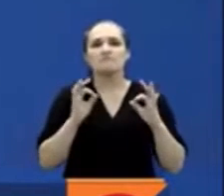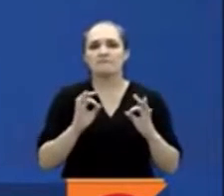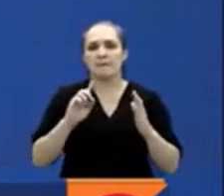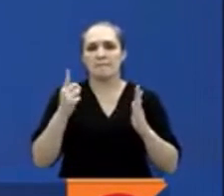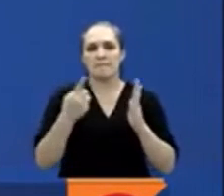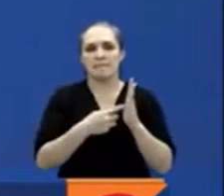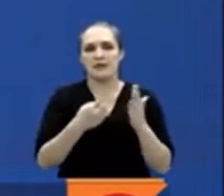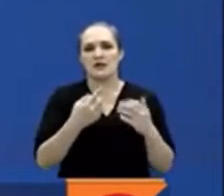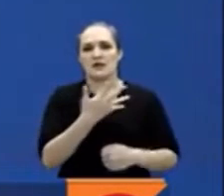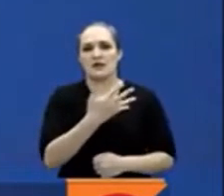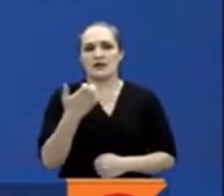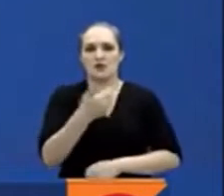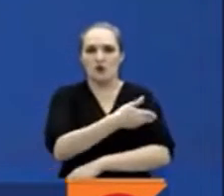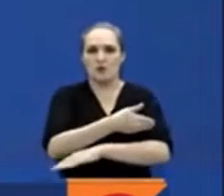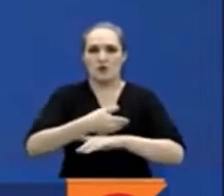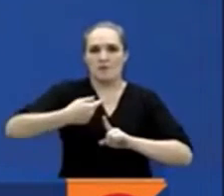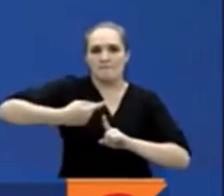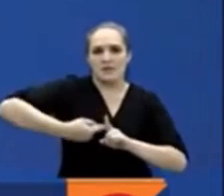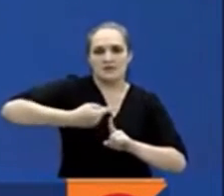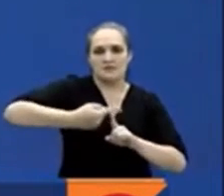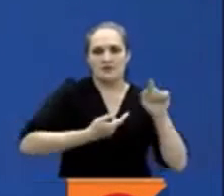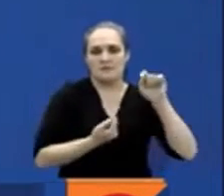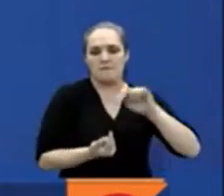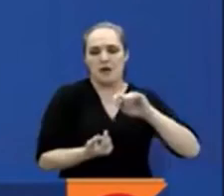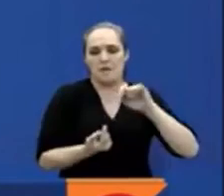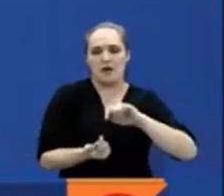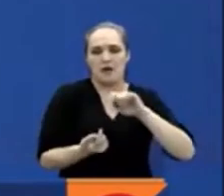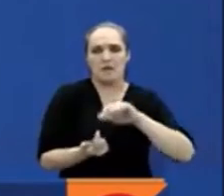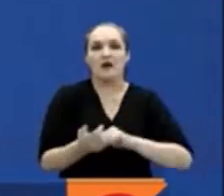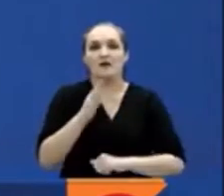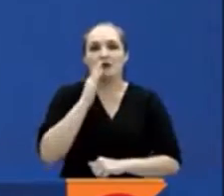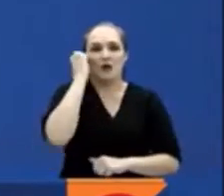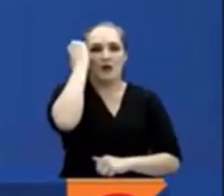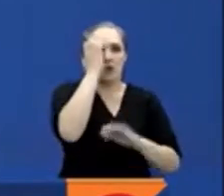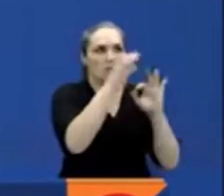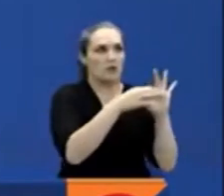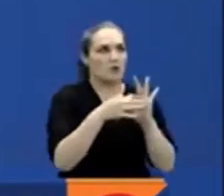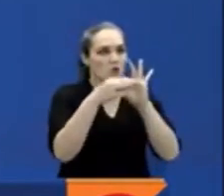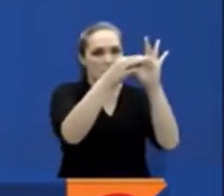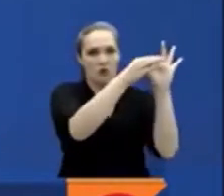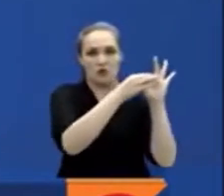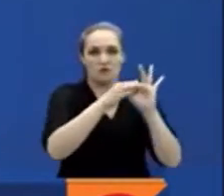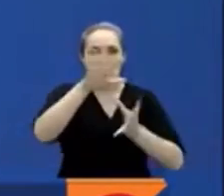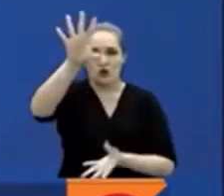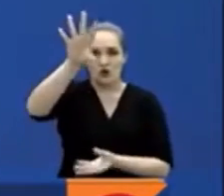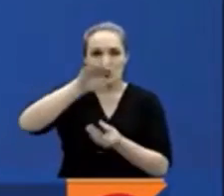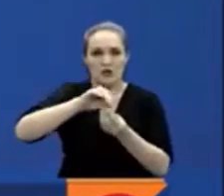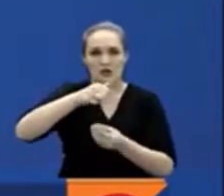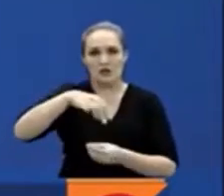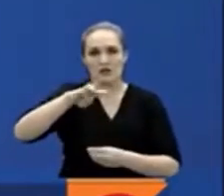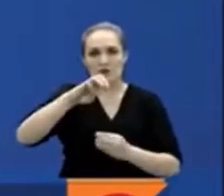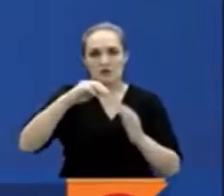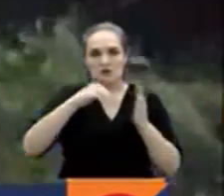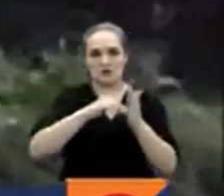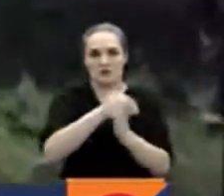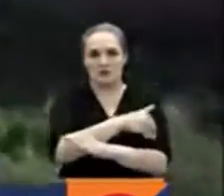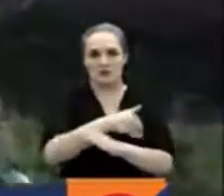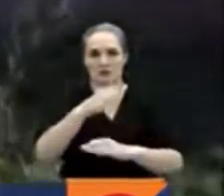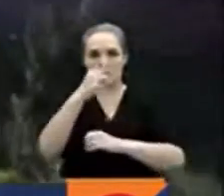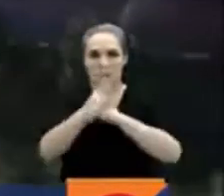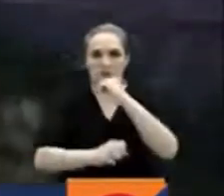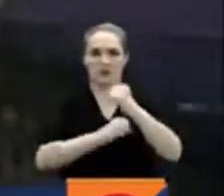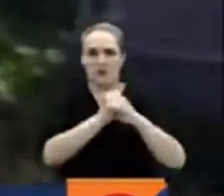millones al mes para Ucrania, financiados por la Unión Europea, por lo que daría una cifra de 18 mil millones para el próximo año.